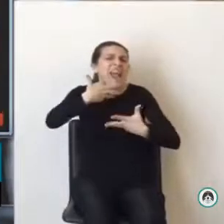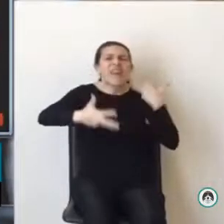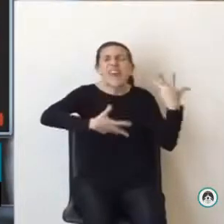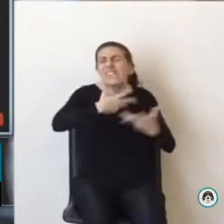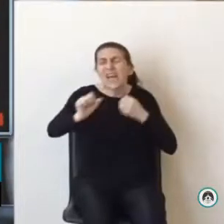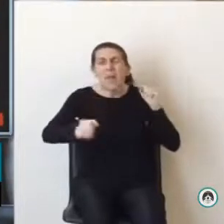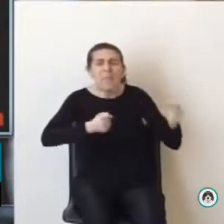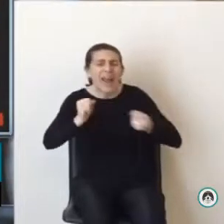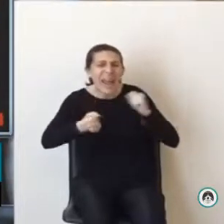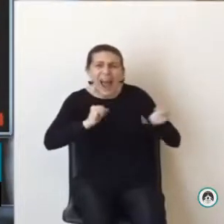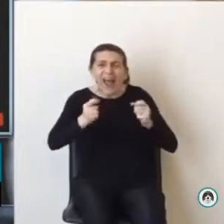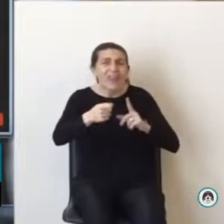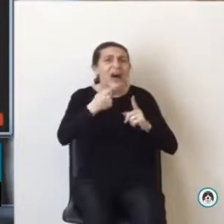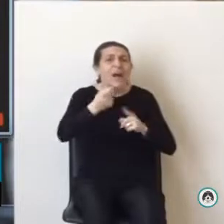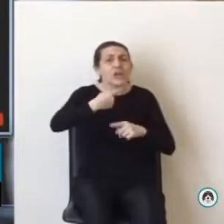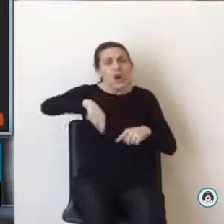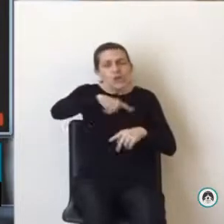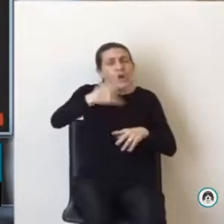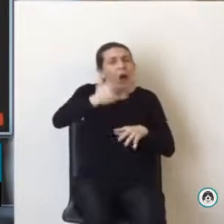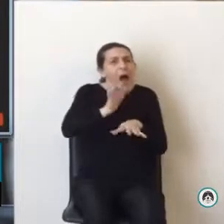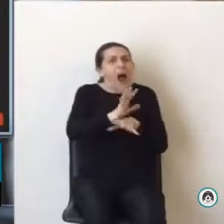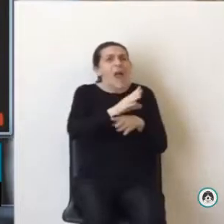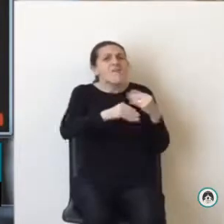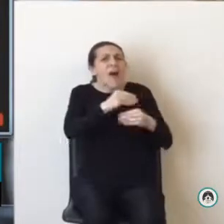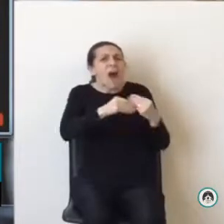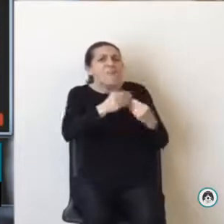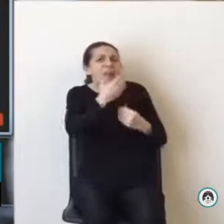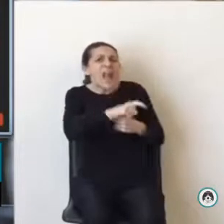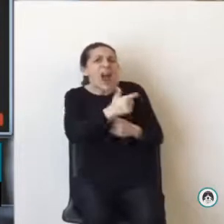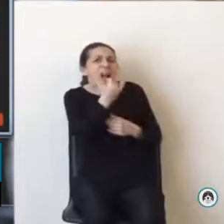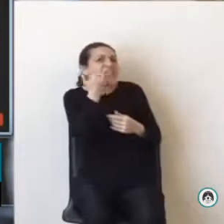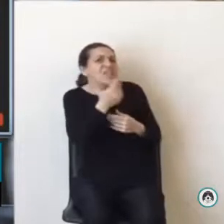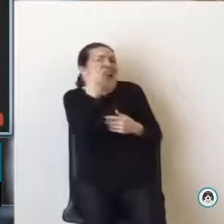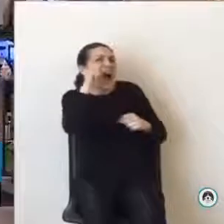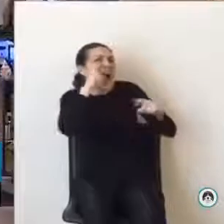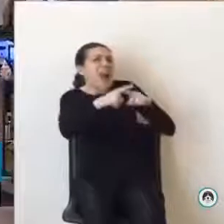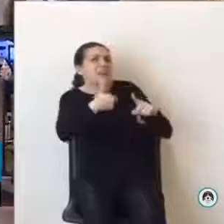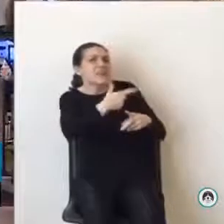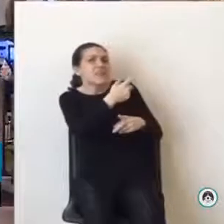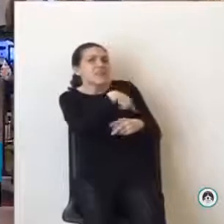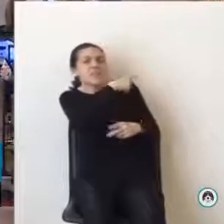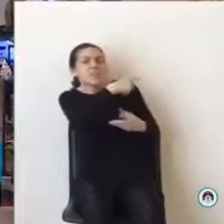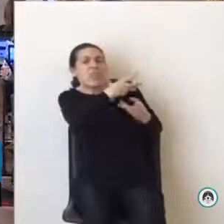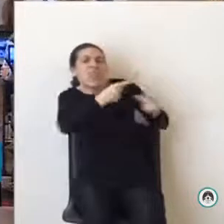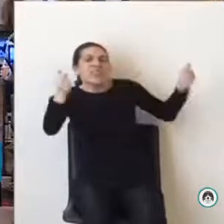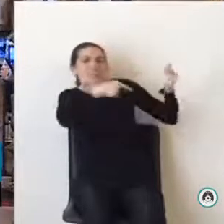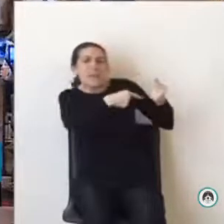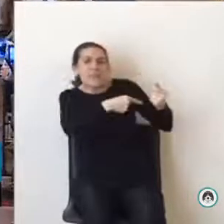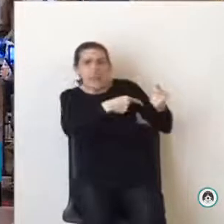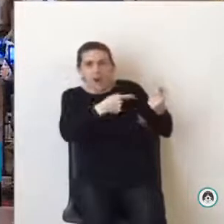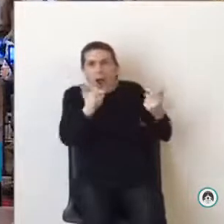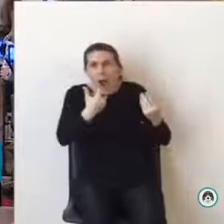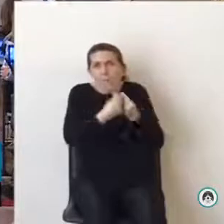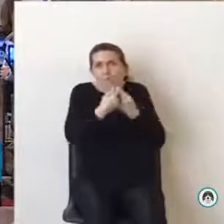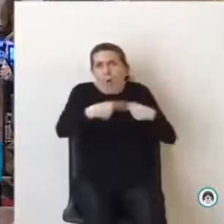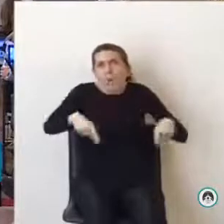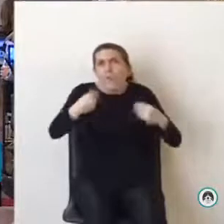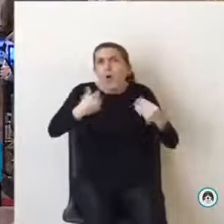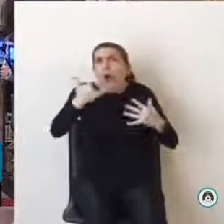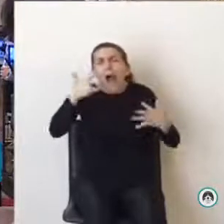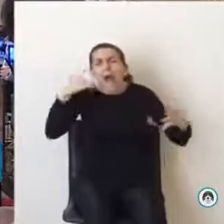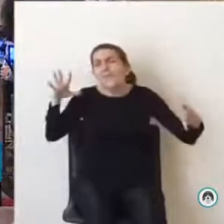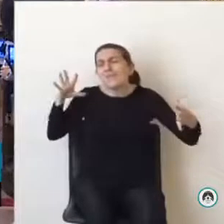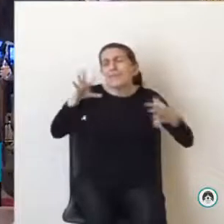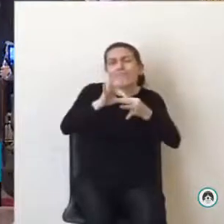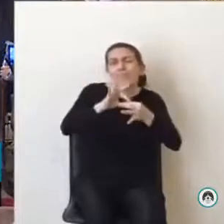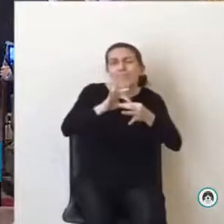organismos, los que tenemos familiares desaparecidos, o venimos acompañando muchos casos, es porque hay una aliada de violencia